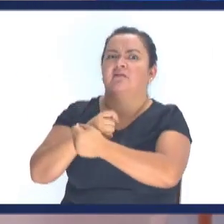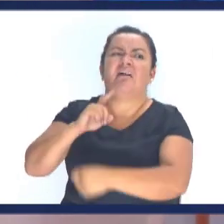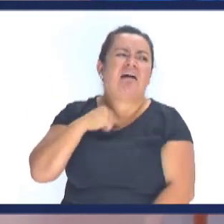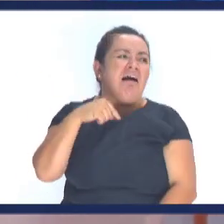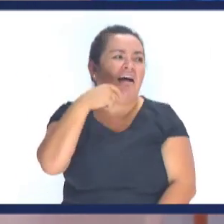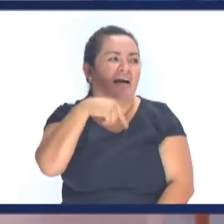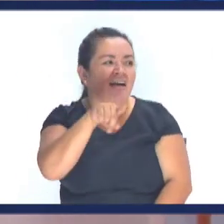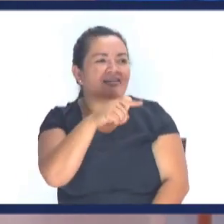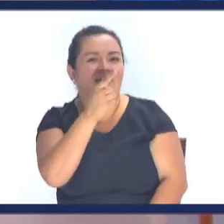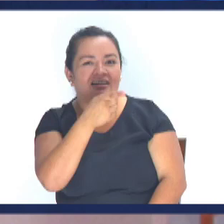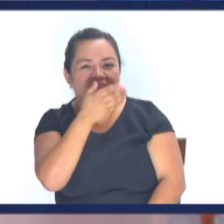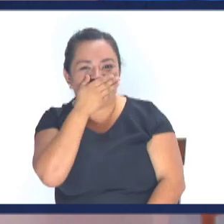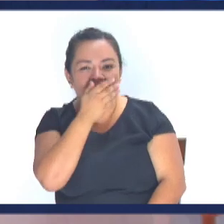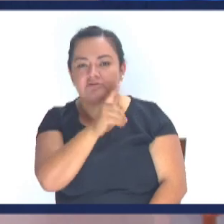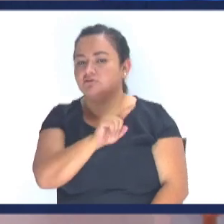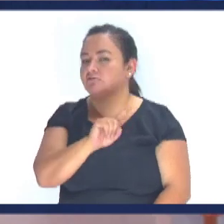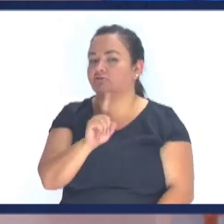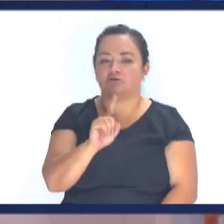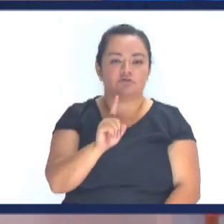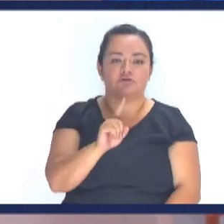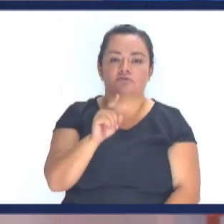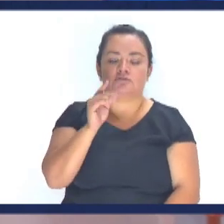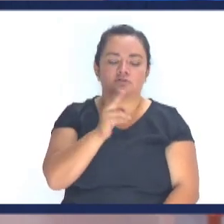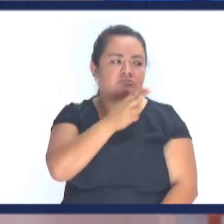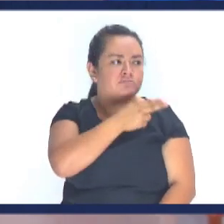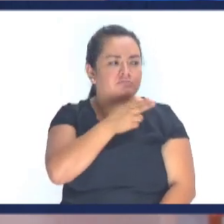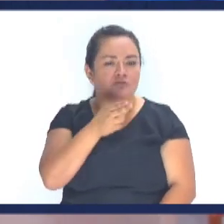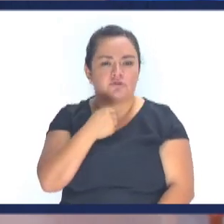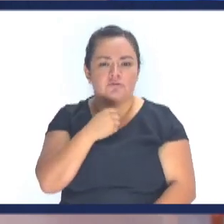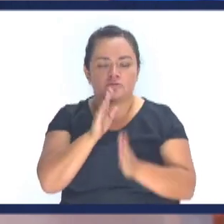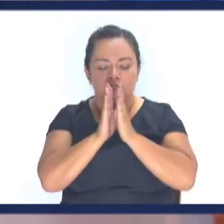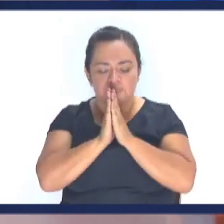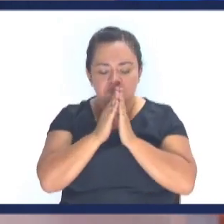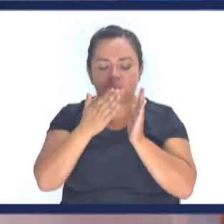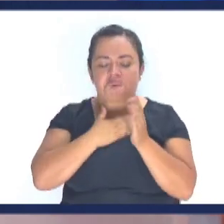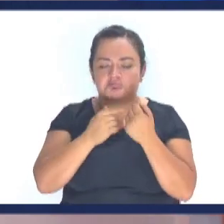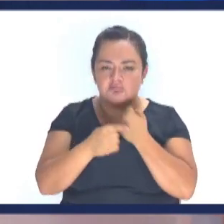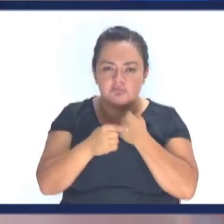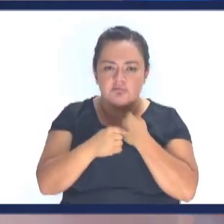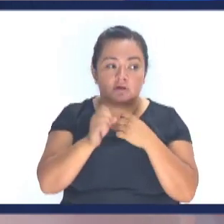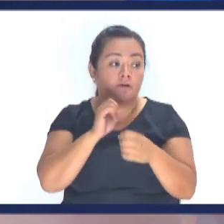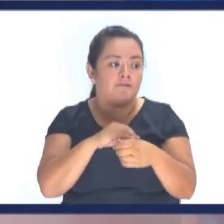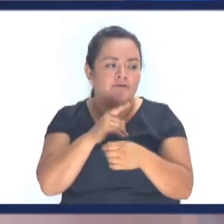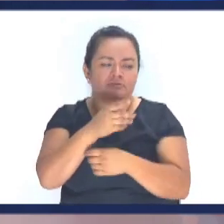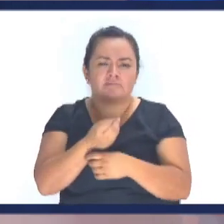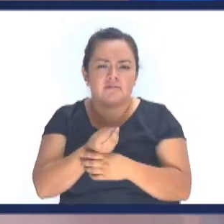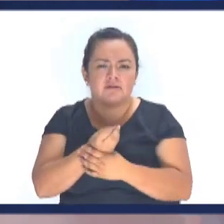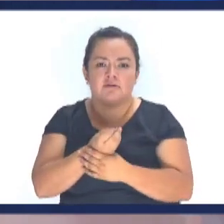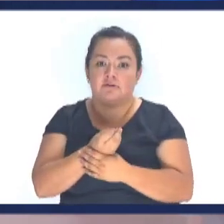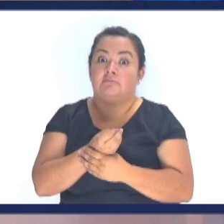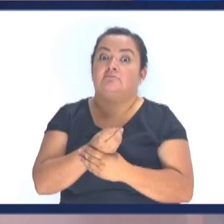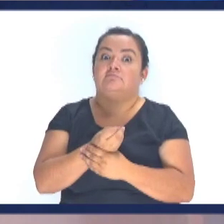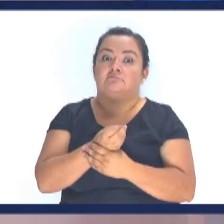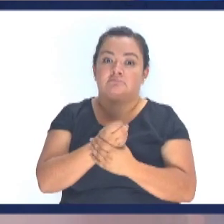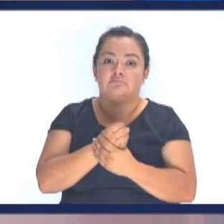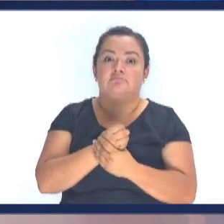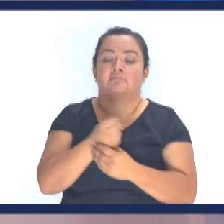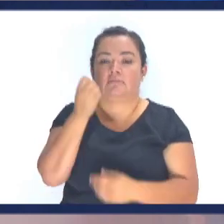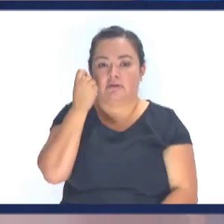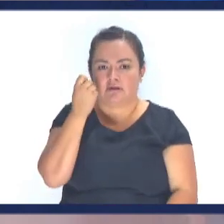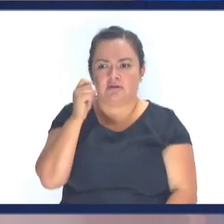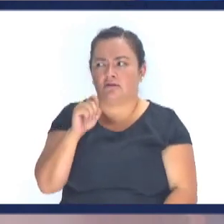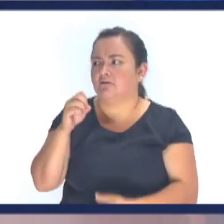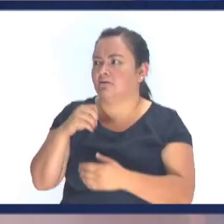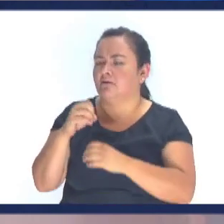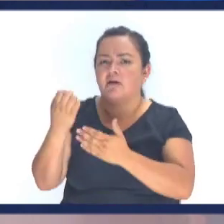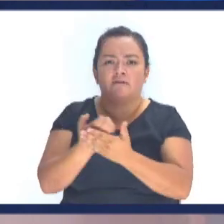No juzga Entiende que su otro amigo No ora a misma hora Entiende que el otro No ofrenda Porque tiene miedo A que no le alcance Entiende